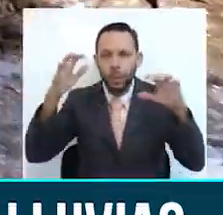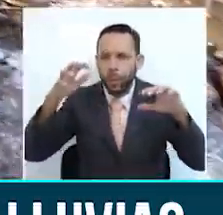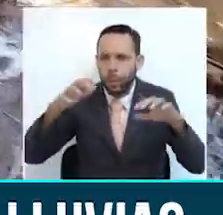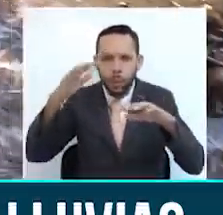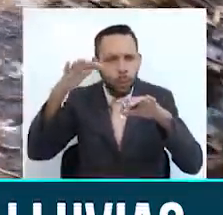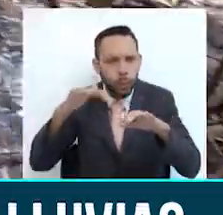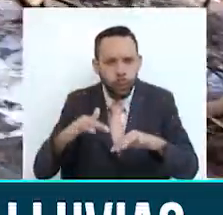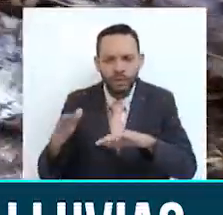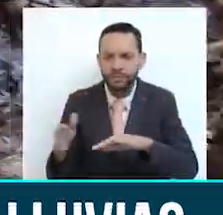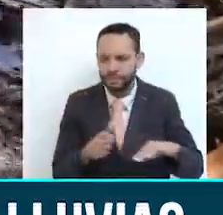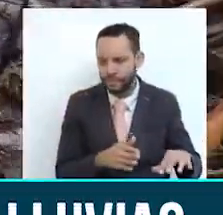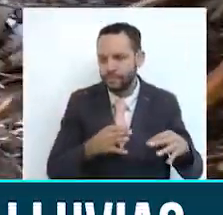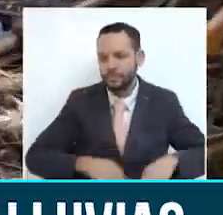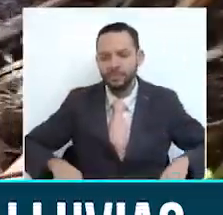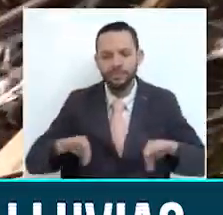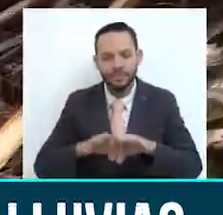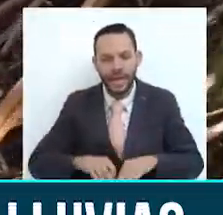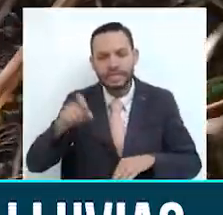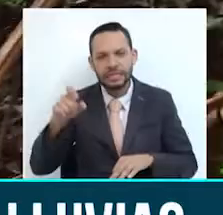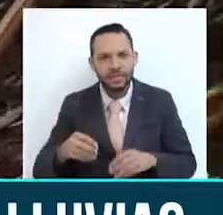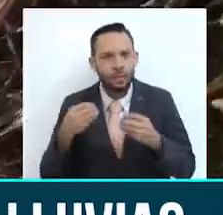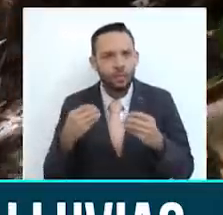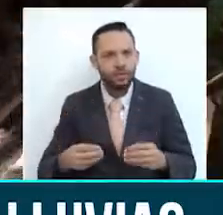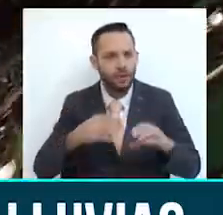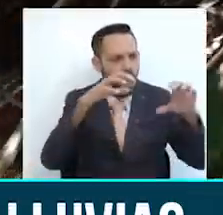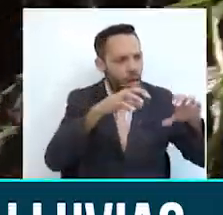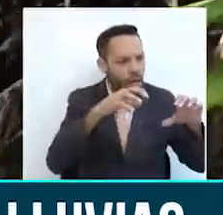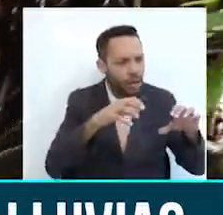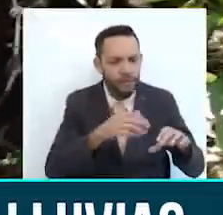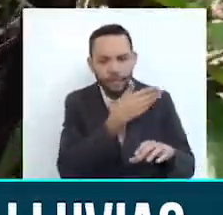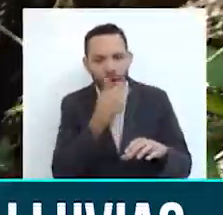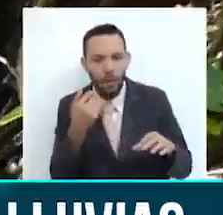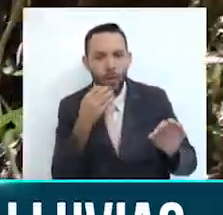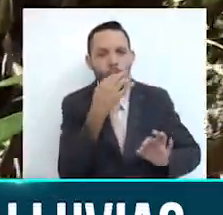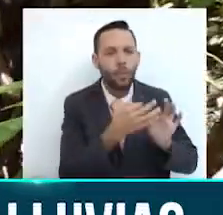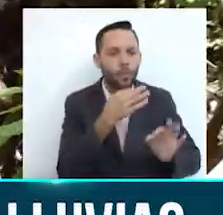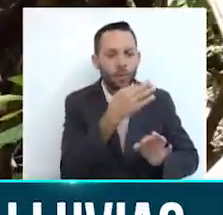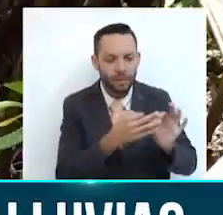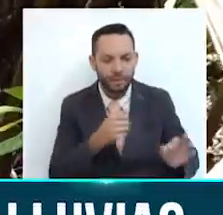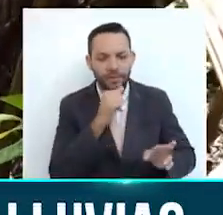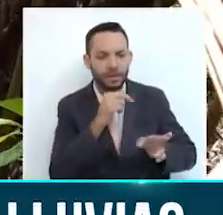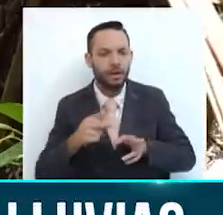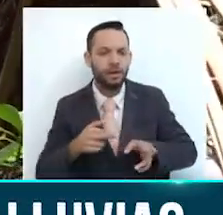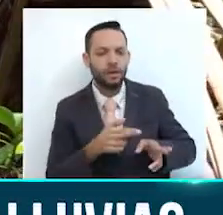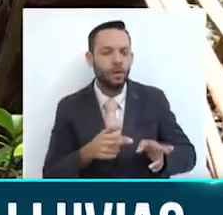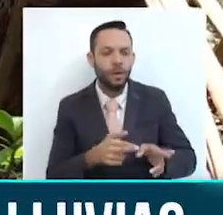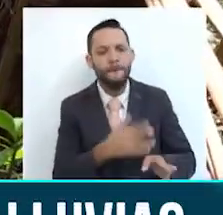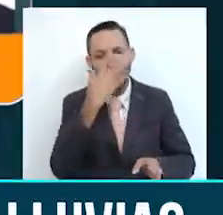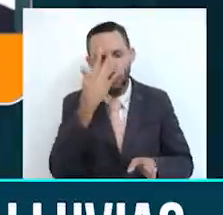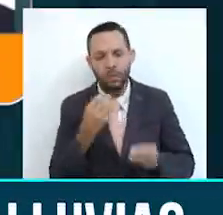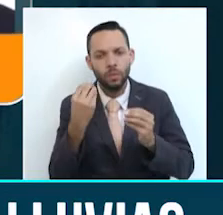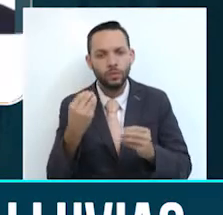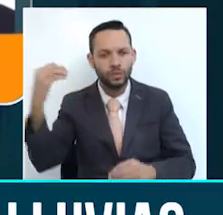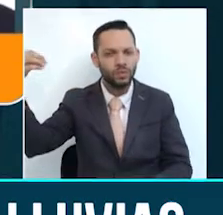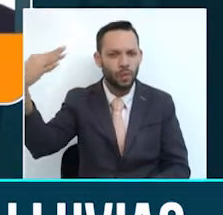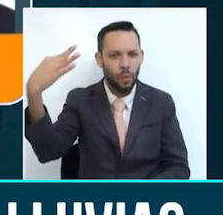acueductos del Comité de Cafeteros, la entidad gremial decidió iniciar un racionamiento en 28 zonas rurales de cuatro municipios quindianos.